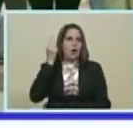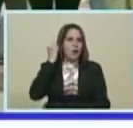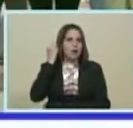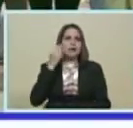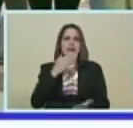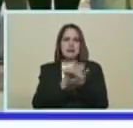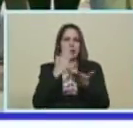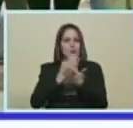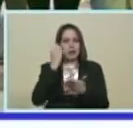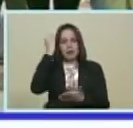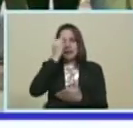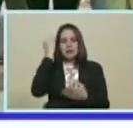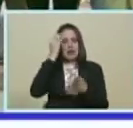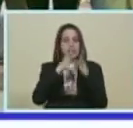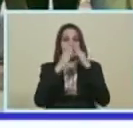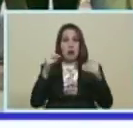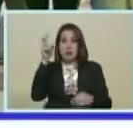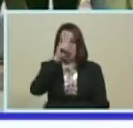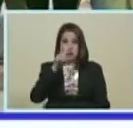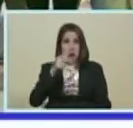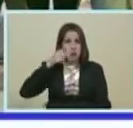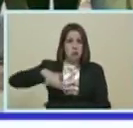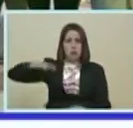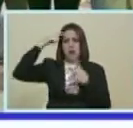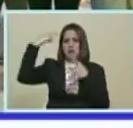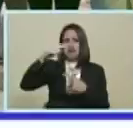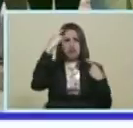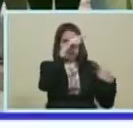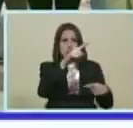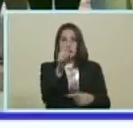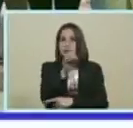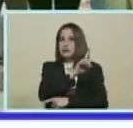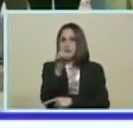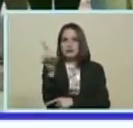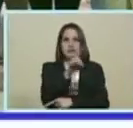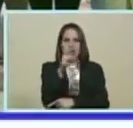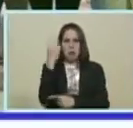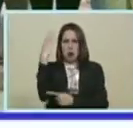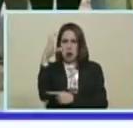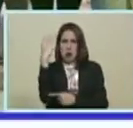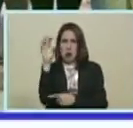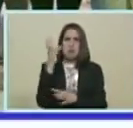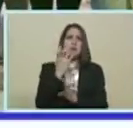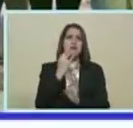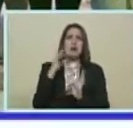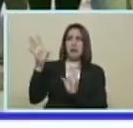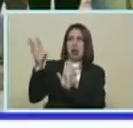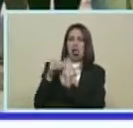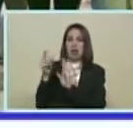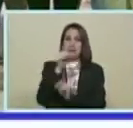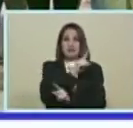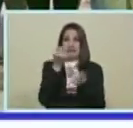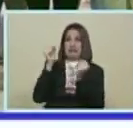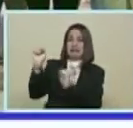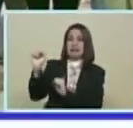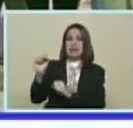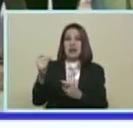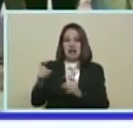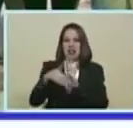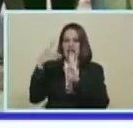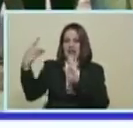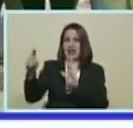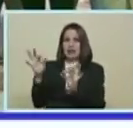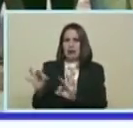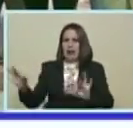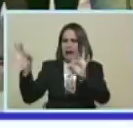Siempre En Venezuela No hay un pueblo Huérfano Como hay en Colombia Por ejemplo Un pueblo huérfano Que no tiene derecho